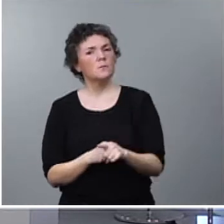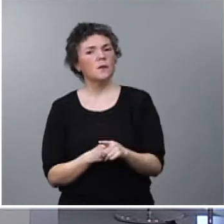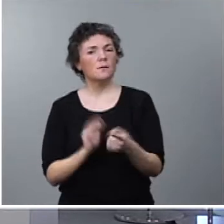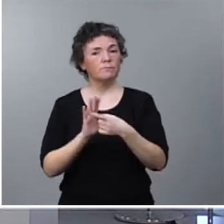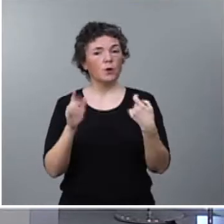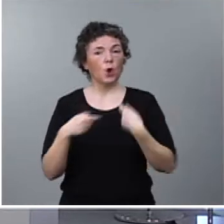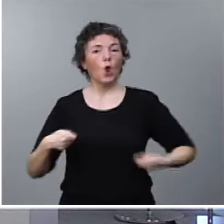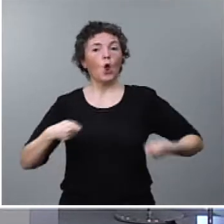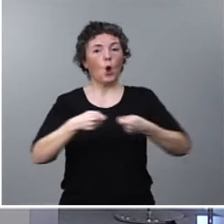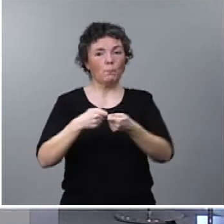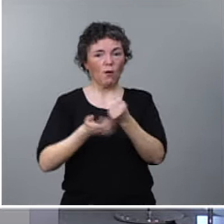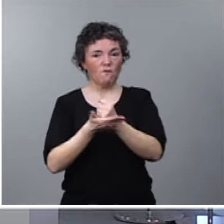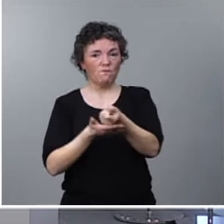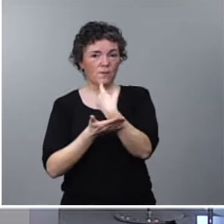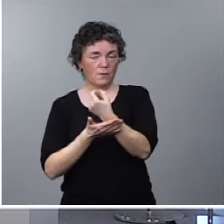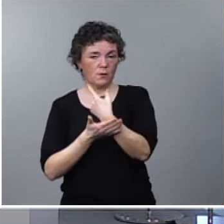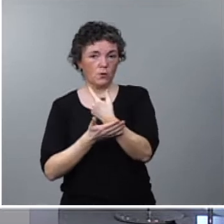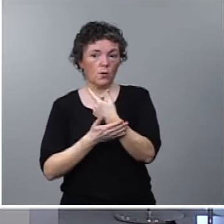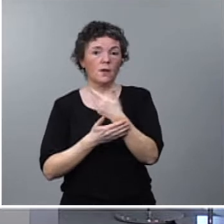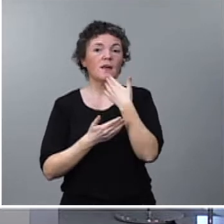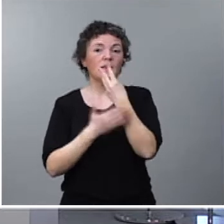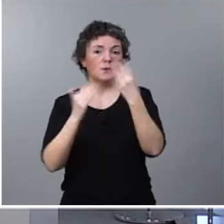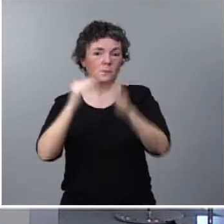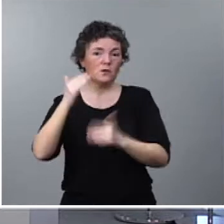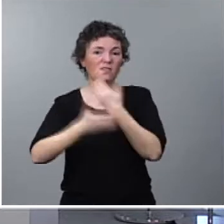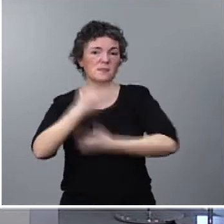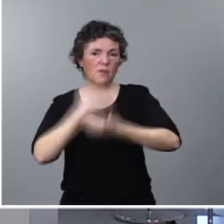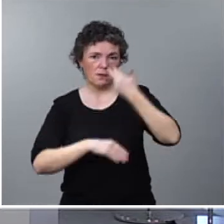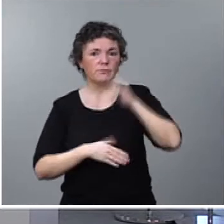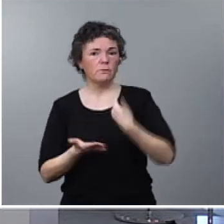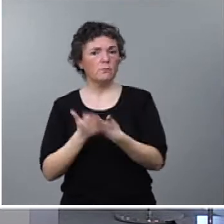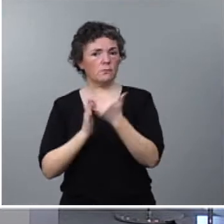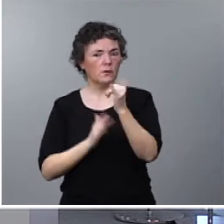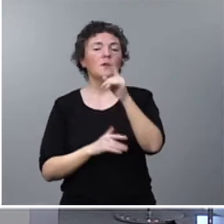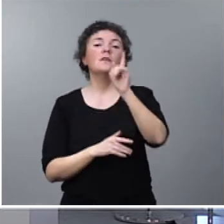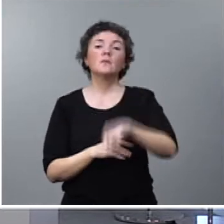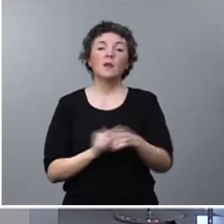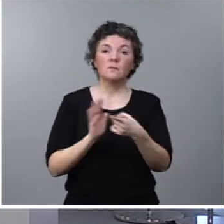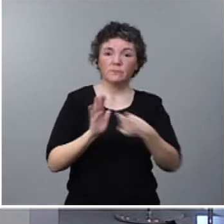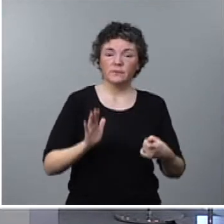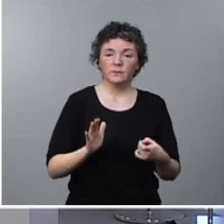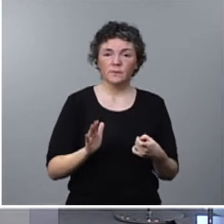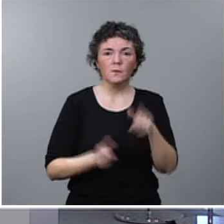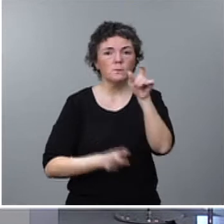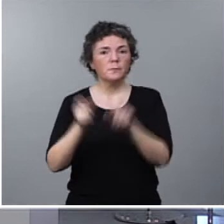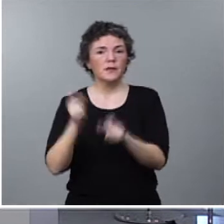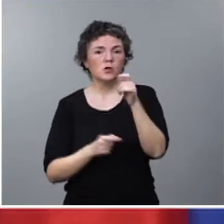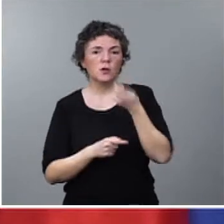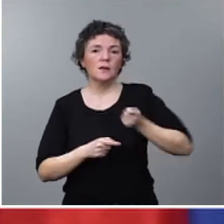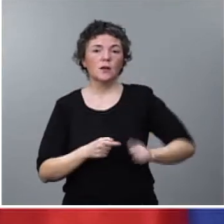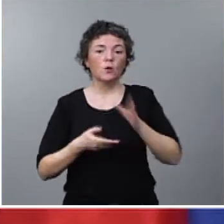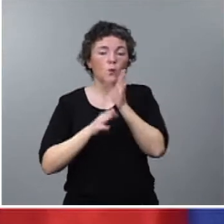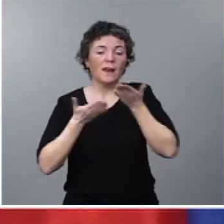farmacéutico a los menores con discapacidad reconocida y también lo hemos eliminado a las personas de renta por hijo a cargo.